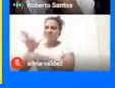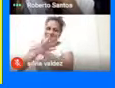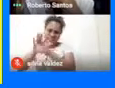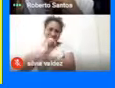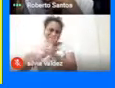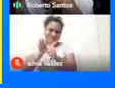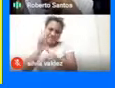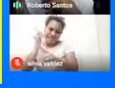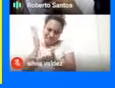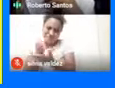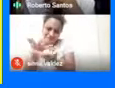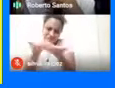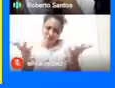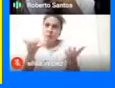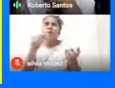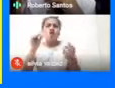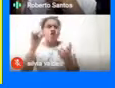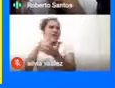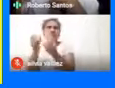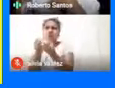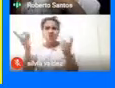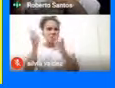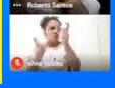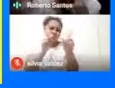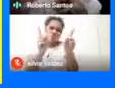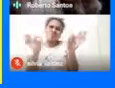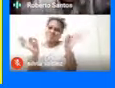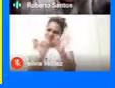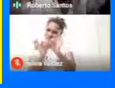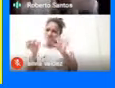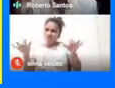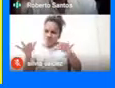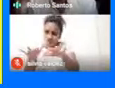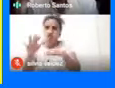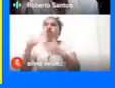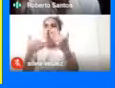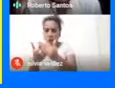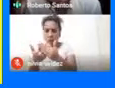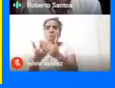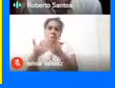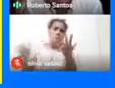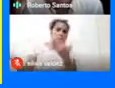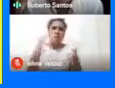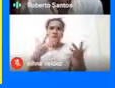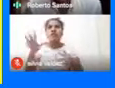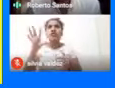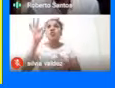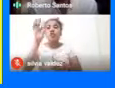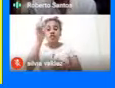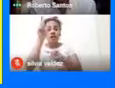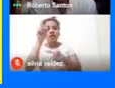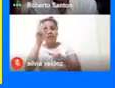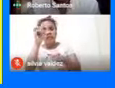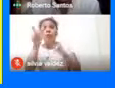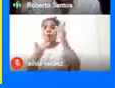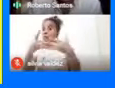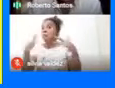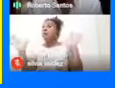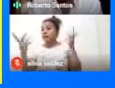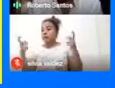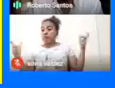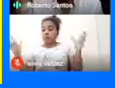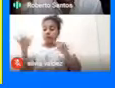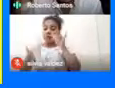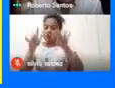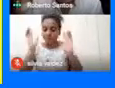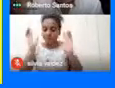viviendo Que no asistieran Tantas personas Y con todo Y eso Fueron más o menos Unas 50 60 personas Entonces